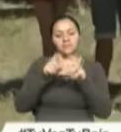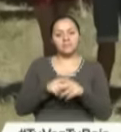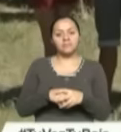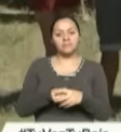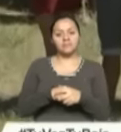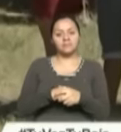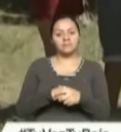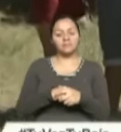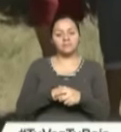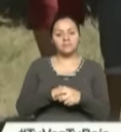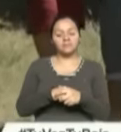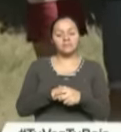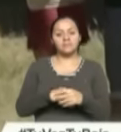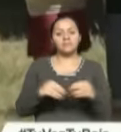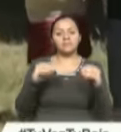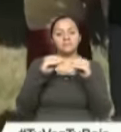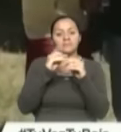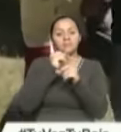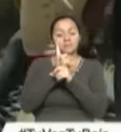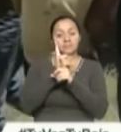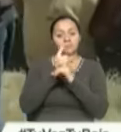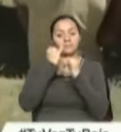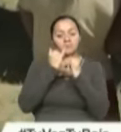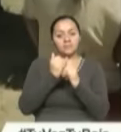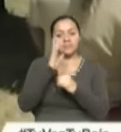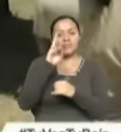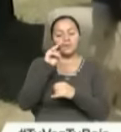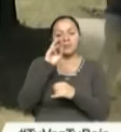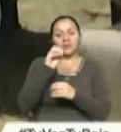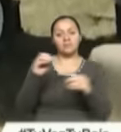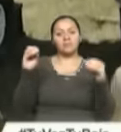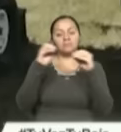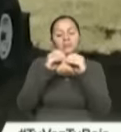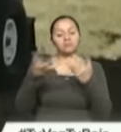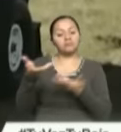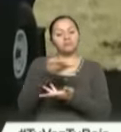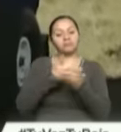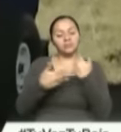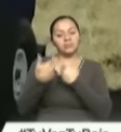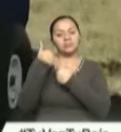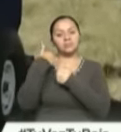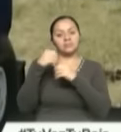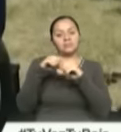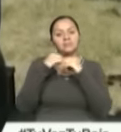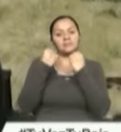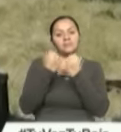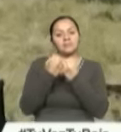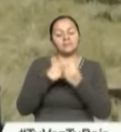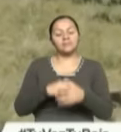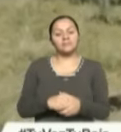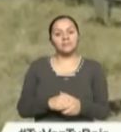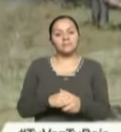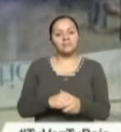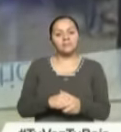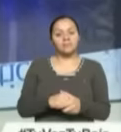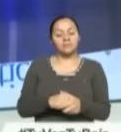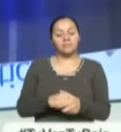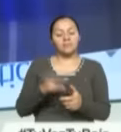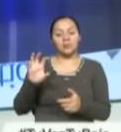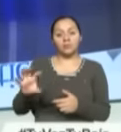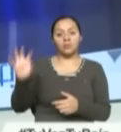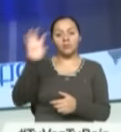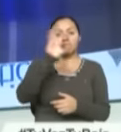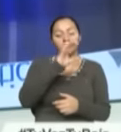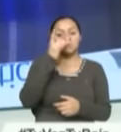el resto de operadoras, y que por ese motivo TAME las cubre como parte de su responsabilidad social. Las provincias